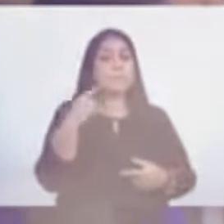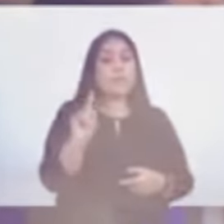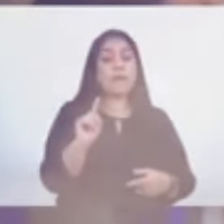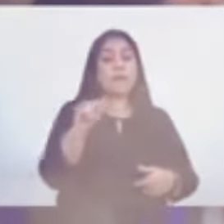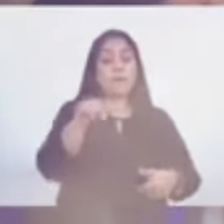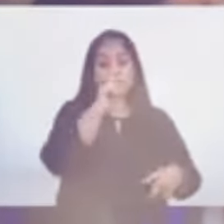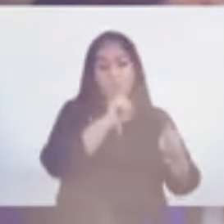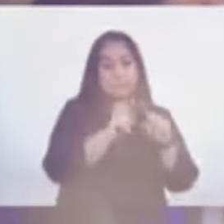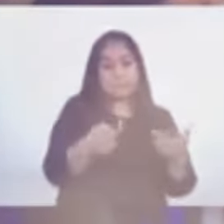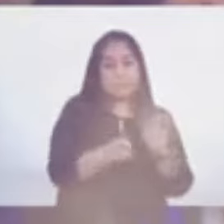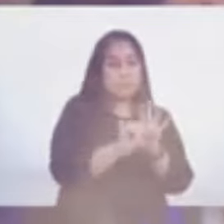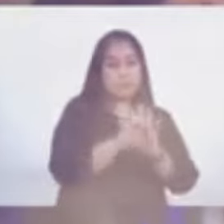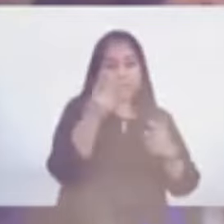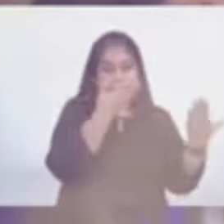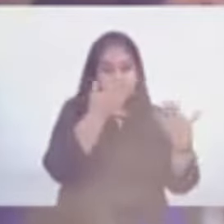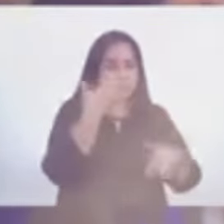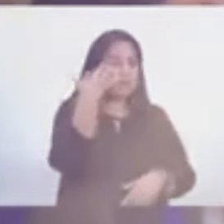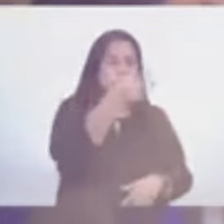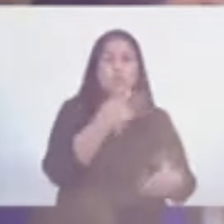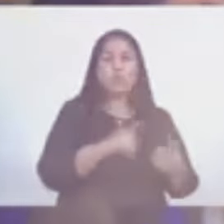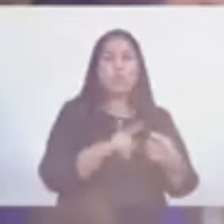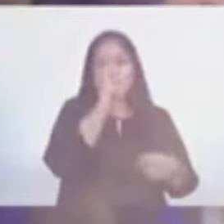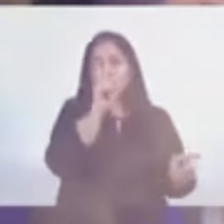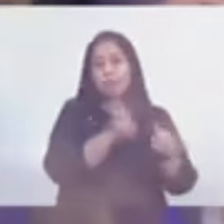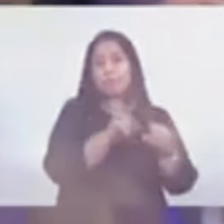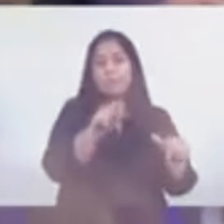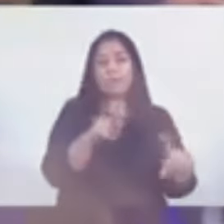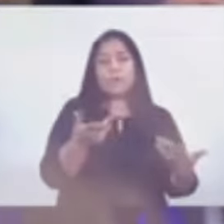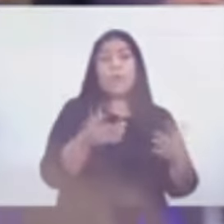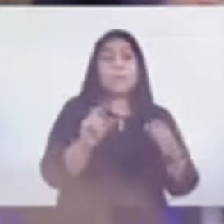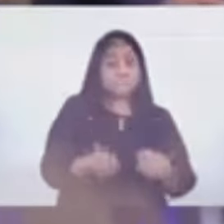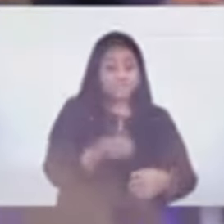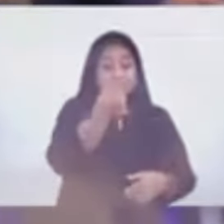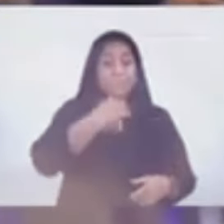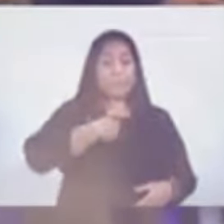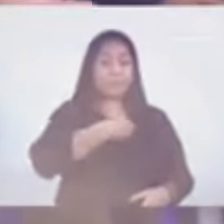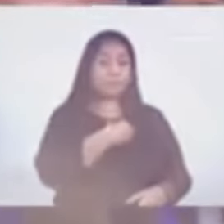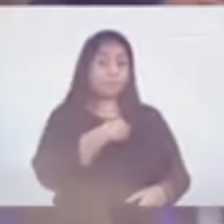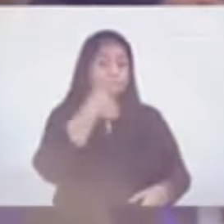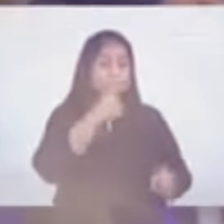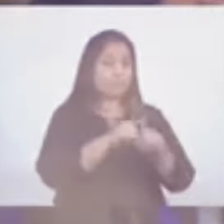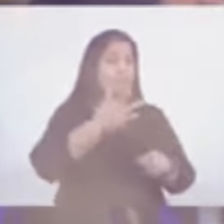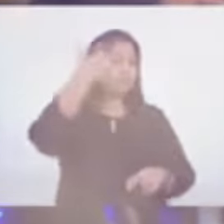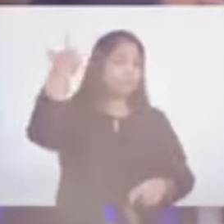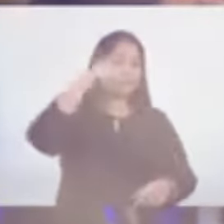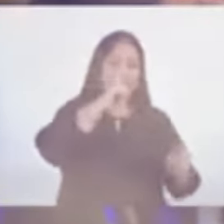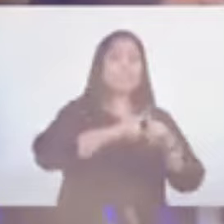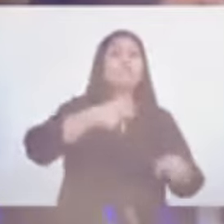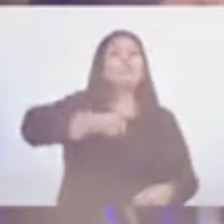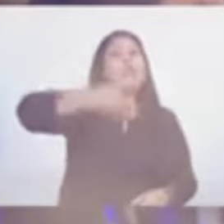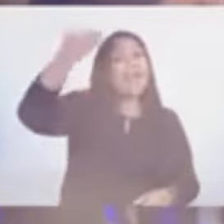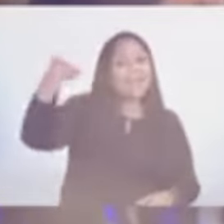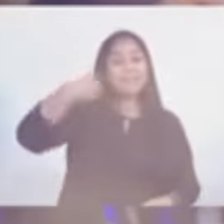estudiar en el futuro. Y en ese momento, lo primero que yo quise ser, pero eso era muy temprano, era zoologo.